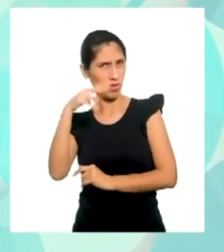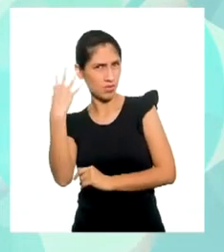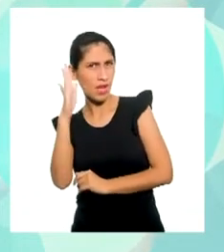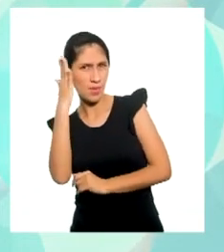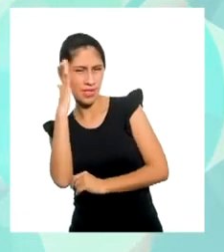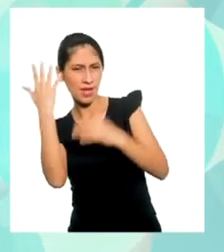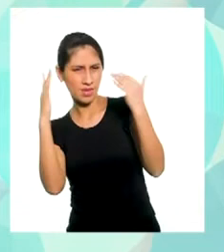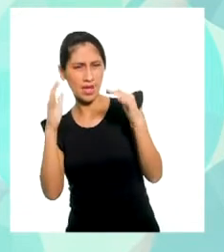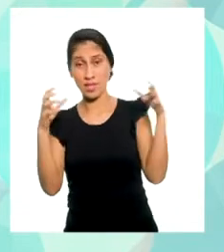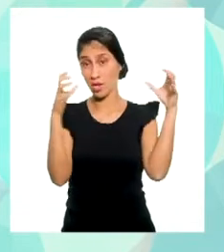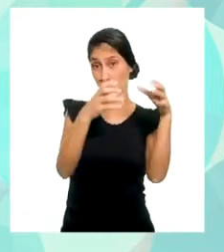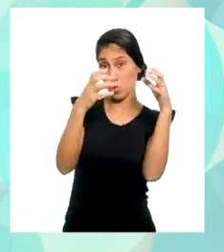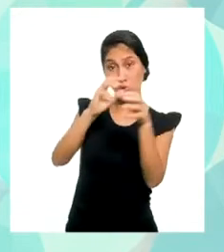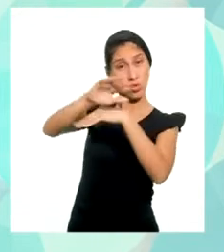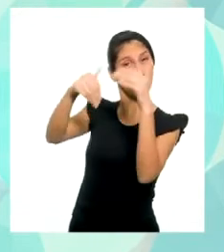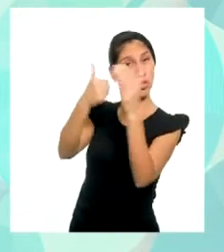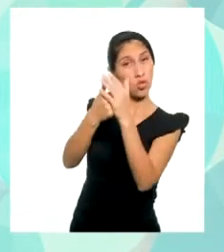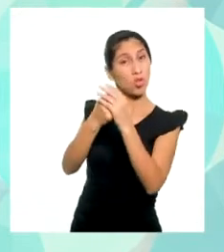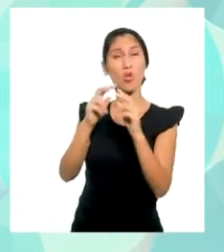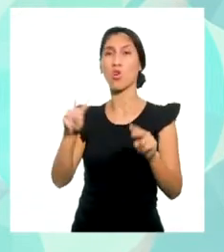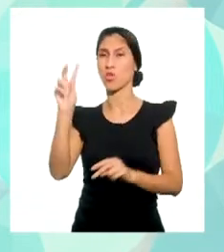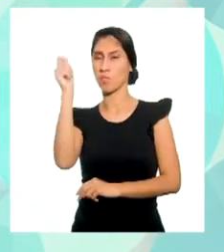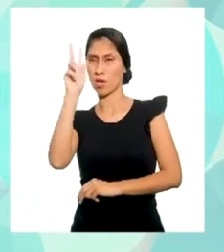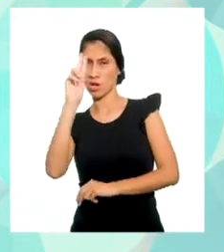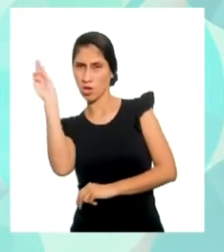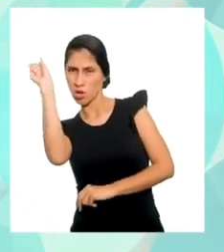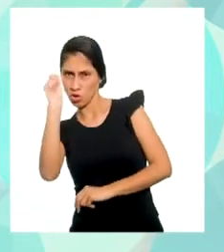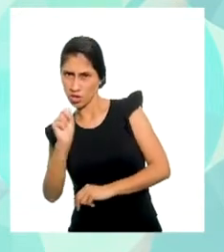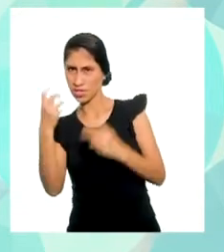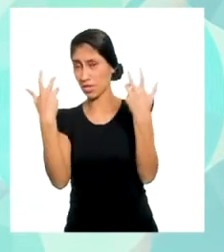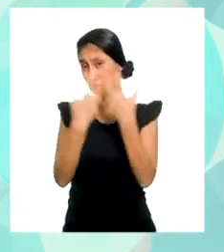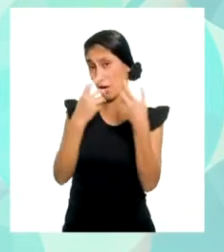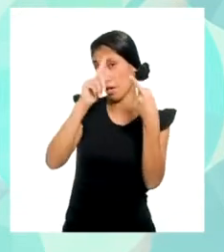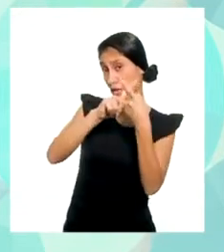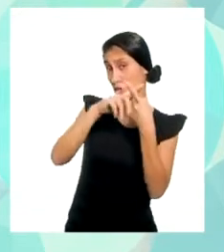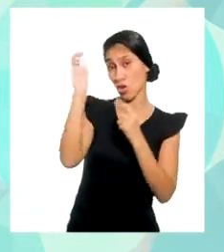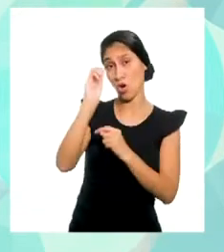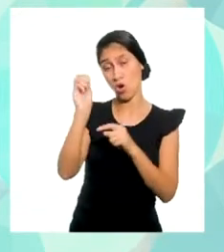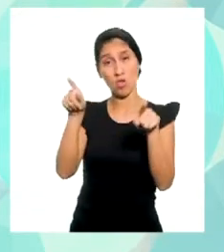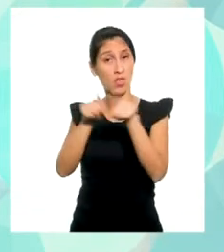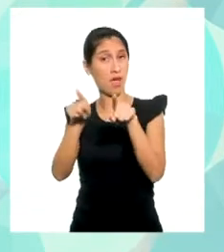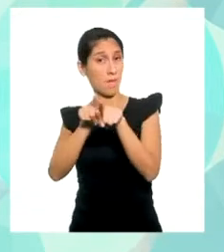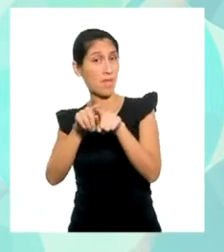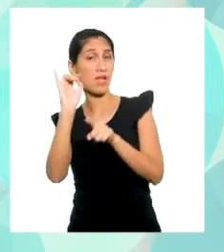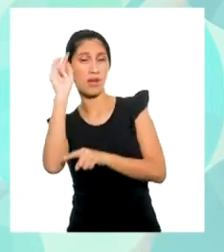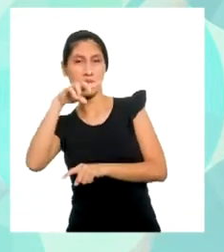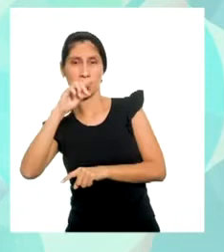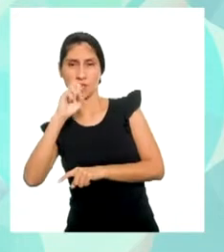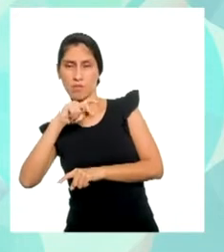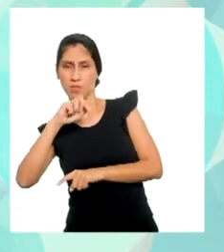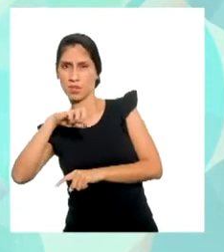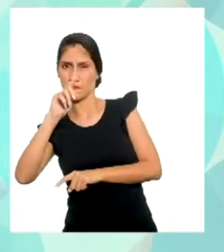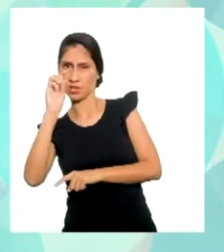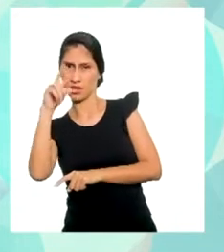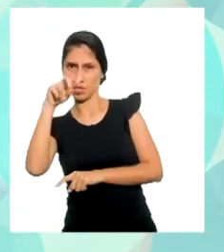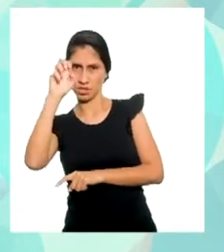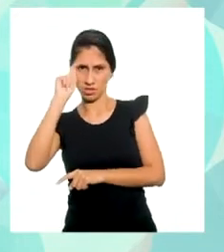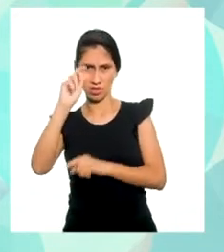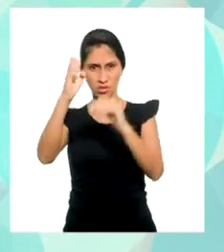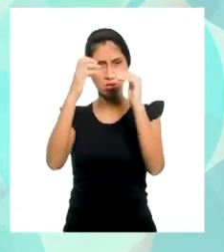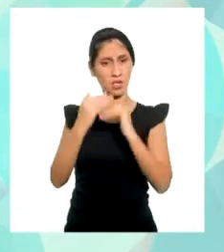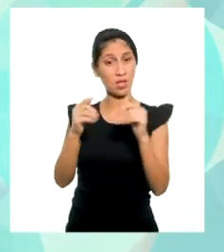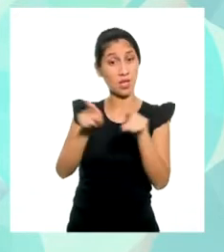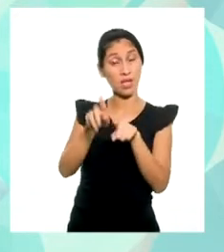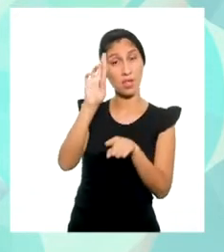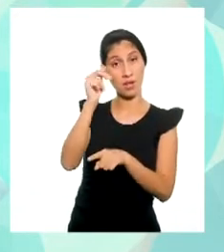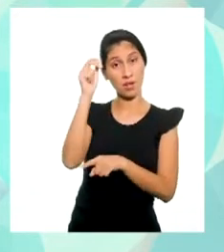decir el conjunto de todos los valores que puede tomar X o la variable independiente. El rango es el